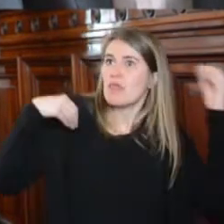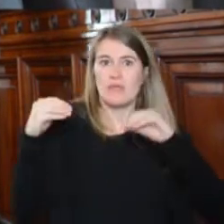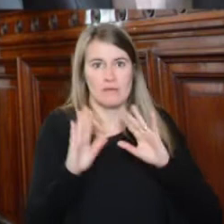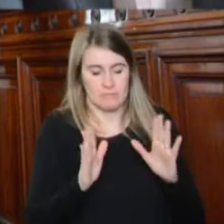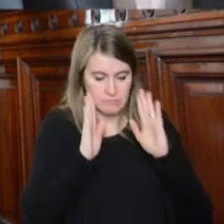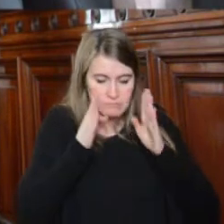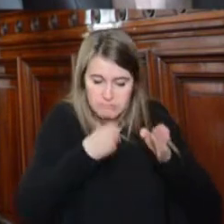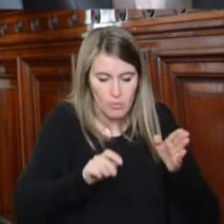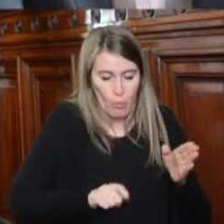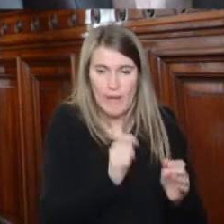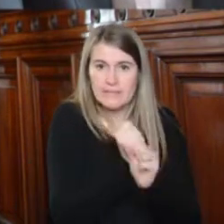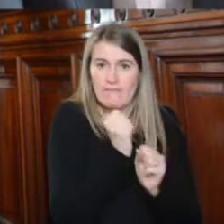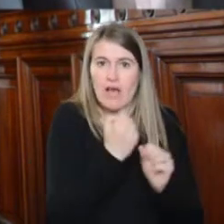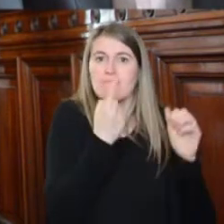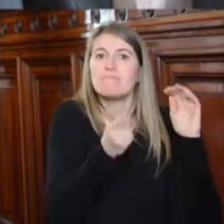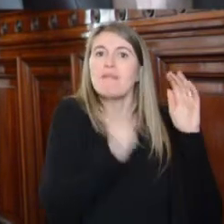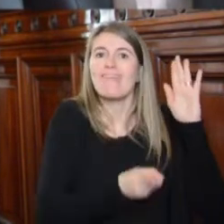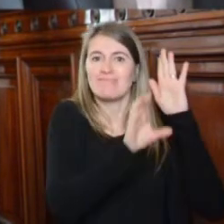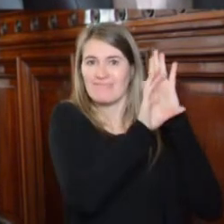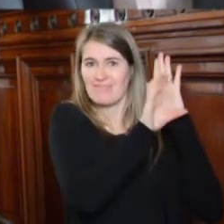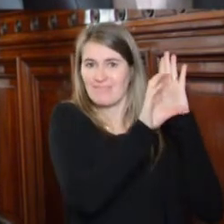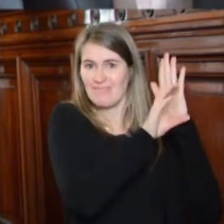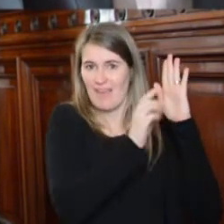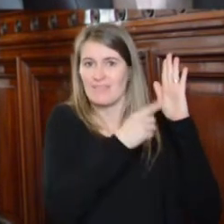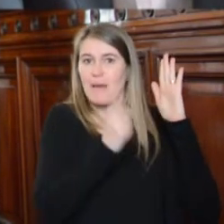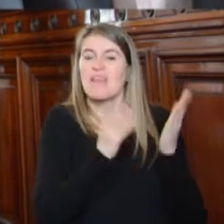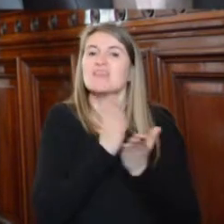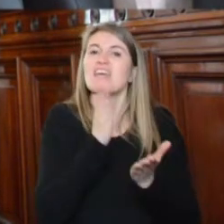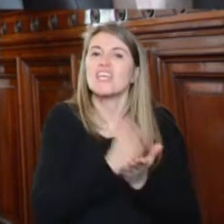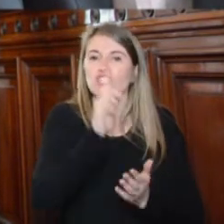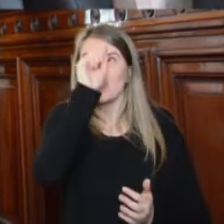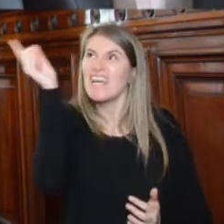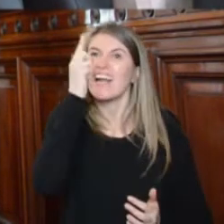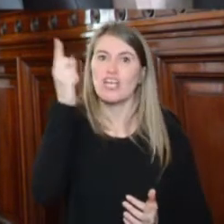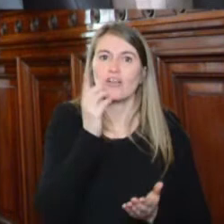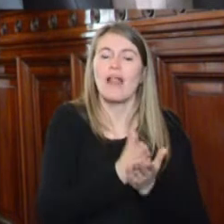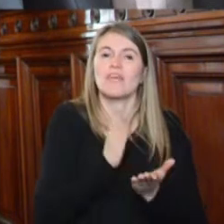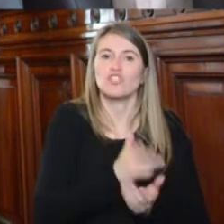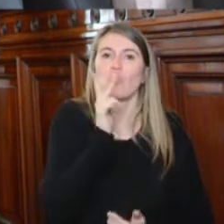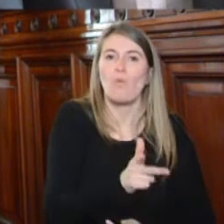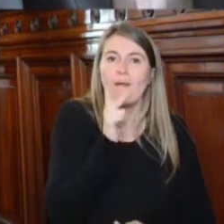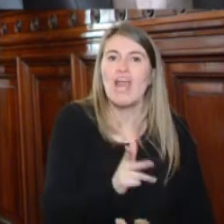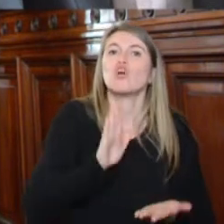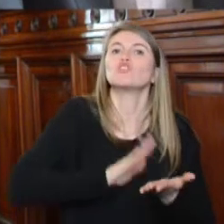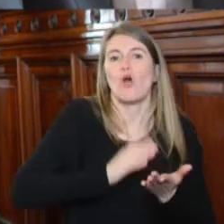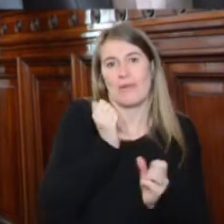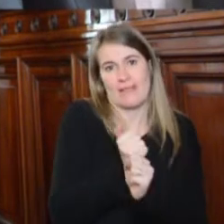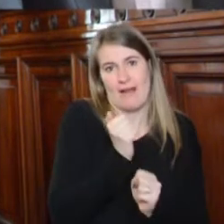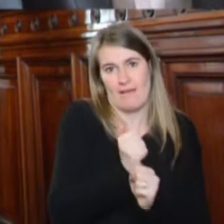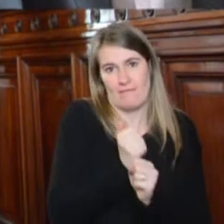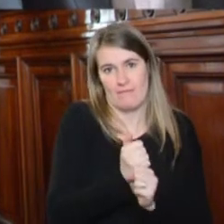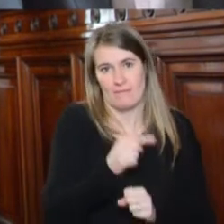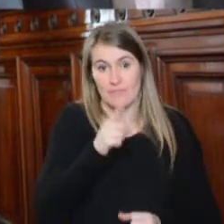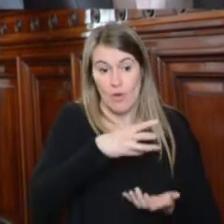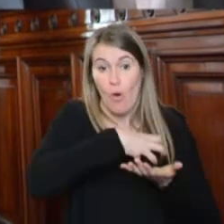mandatos emanados de la Constitución Nacional y del Derecho Internacional de los Derechos Humanos Laborales, pese a lo cual los organismos